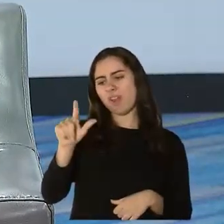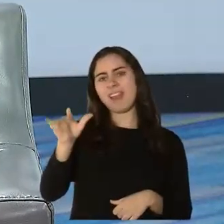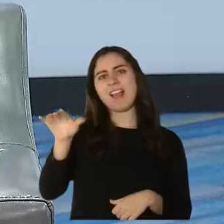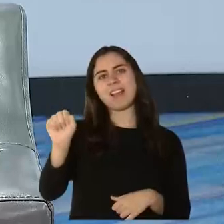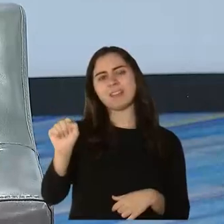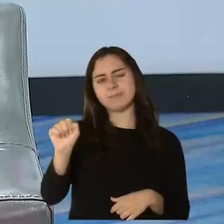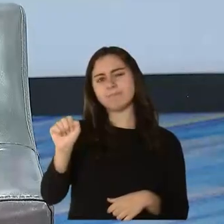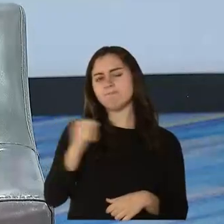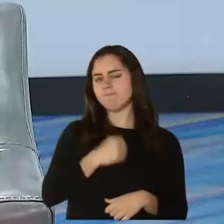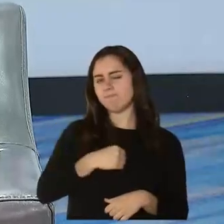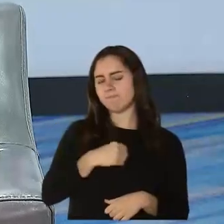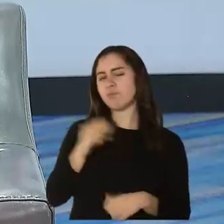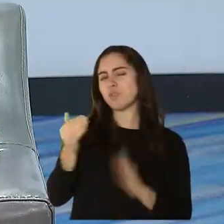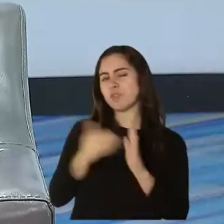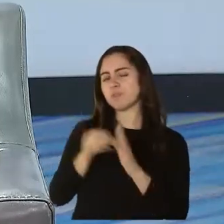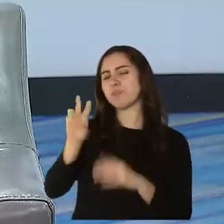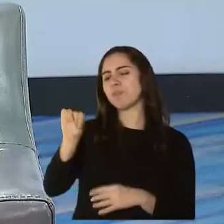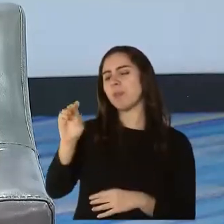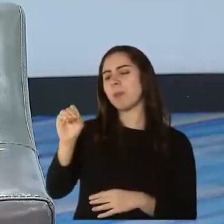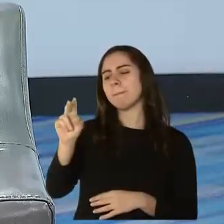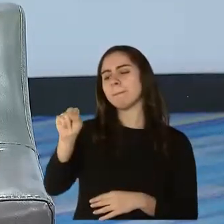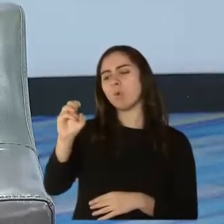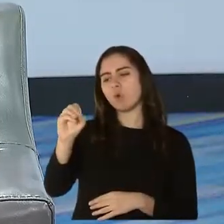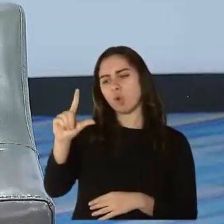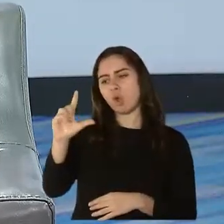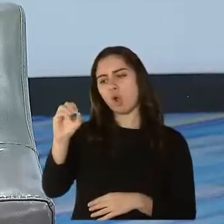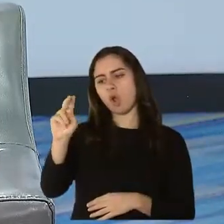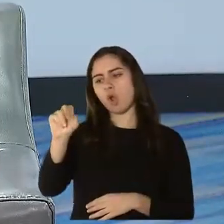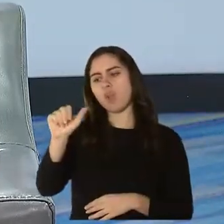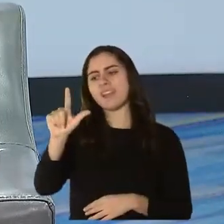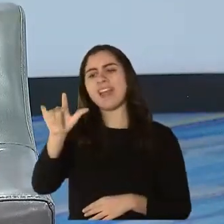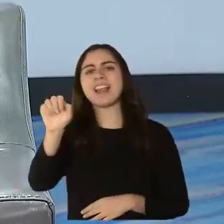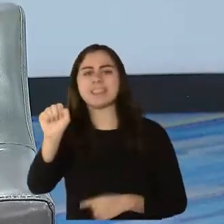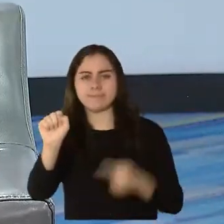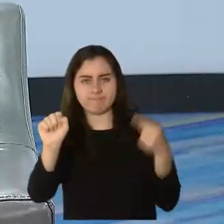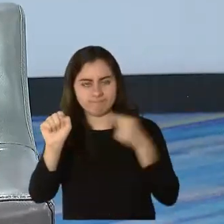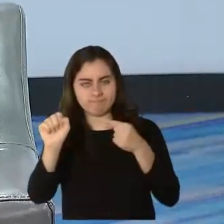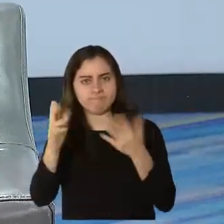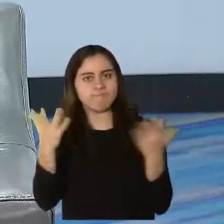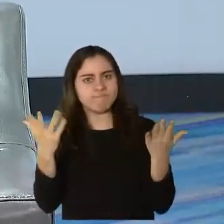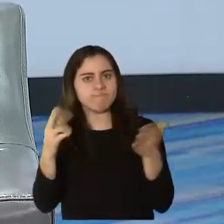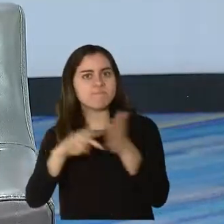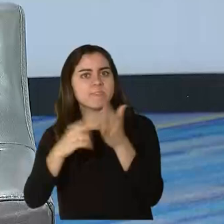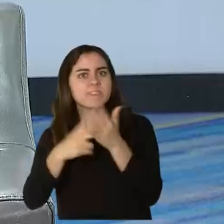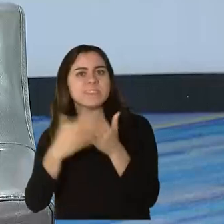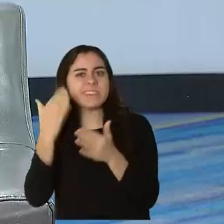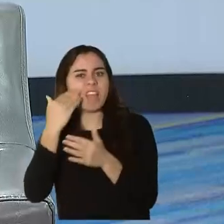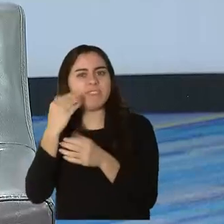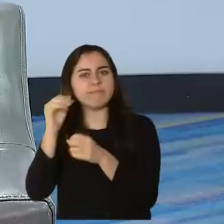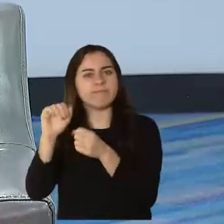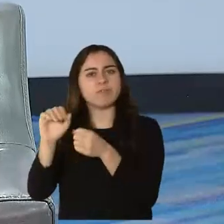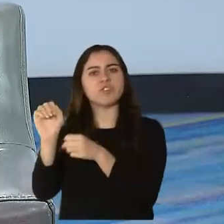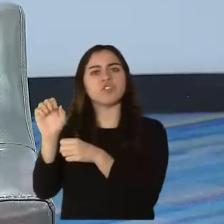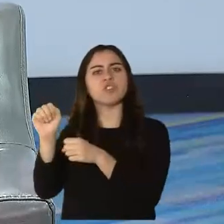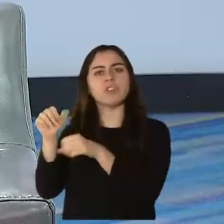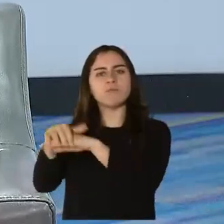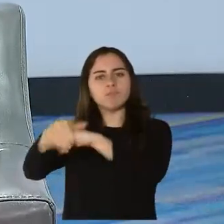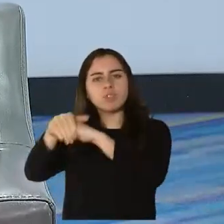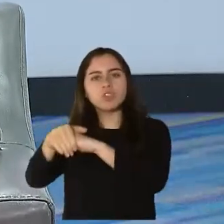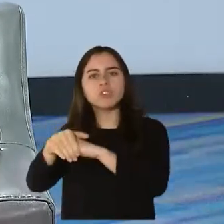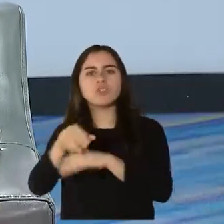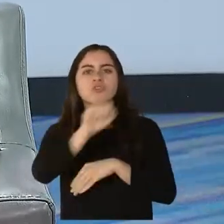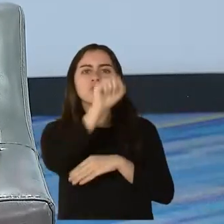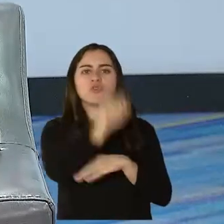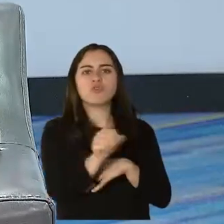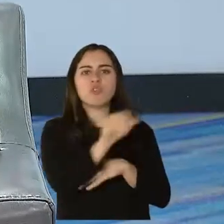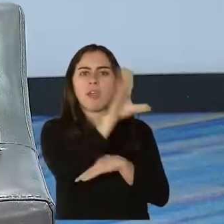necesario y tal parece que tanto el de Reino Unido como muy en especial el de Sudáfrica sí pueden